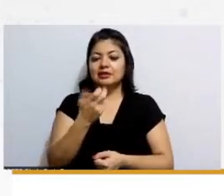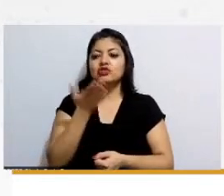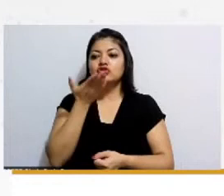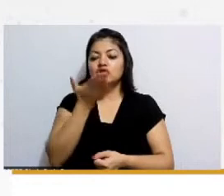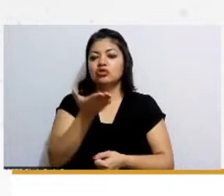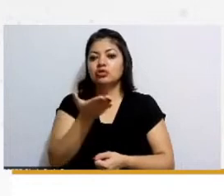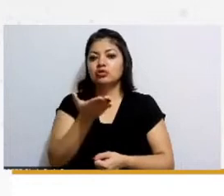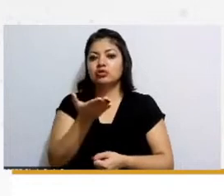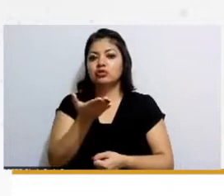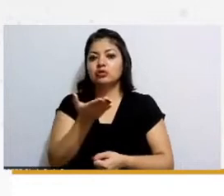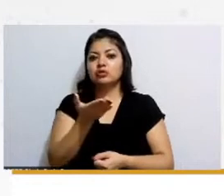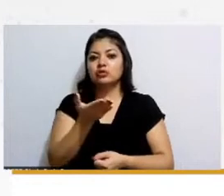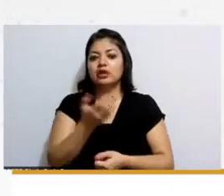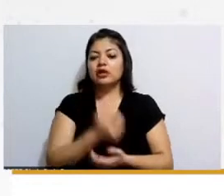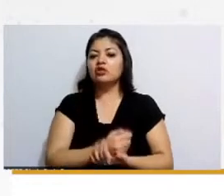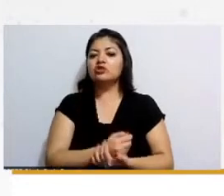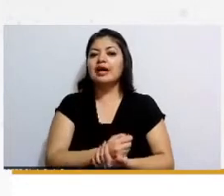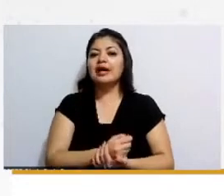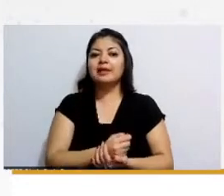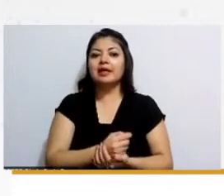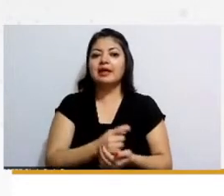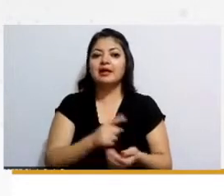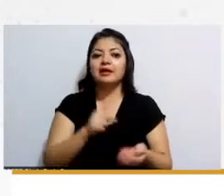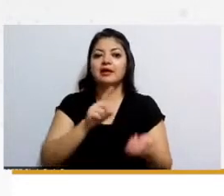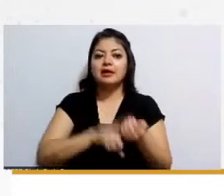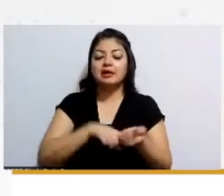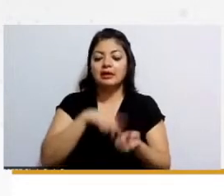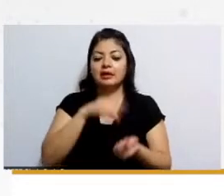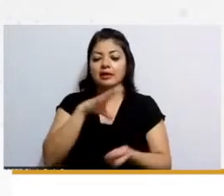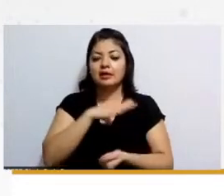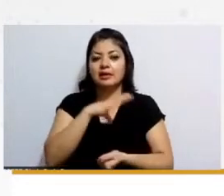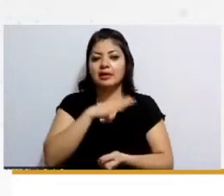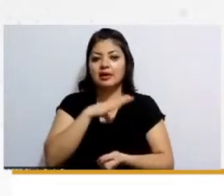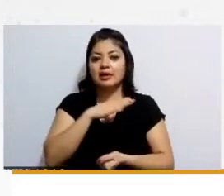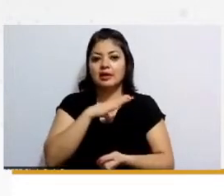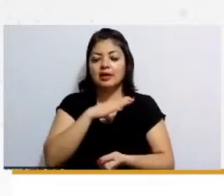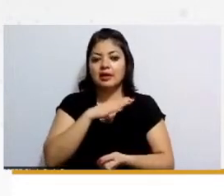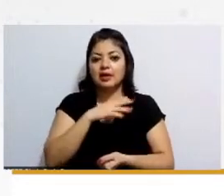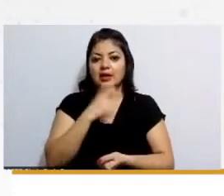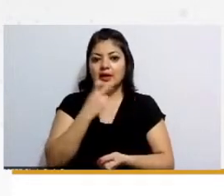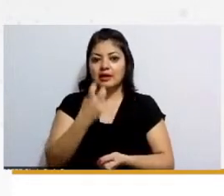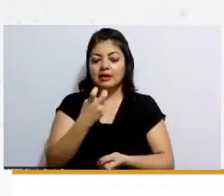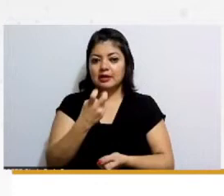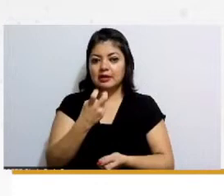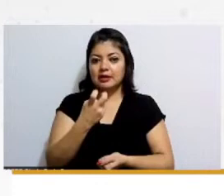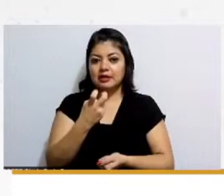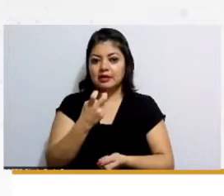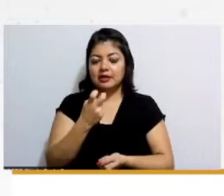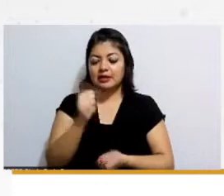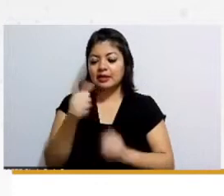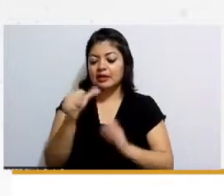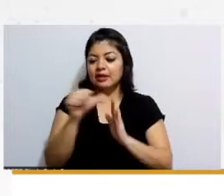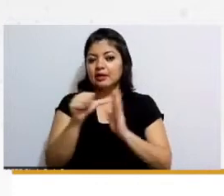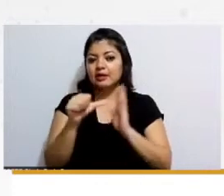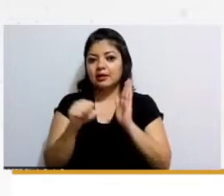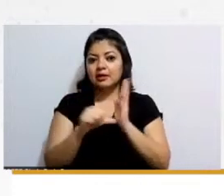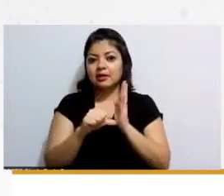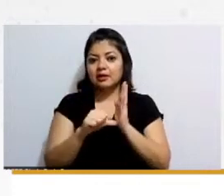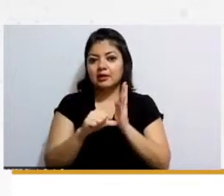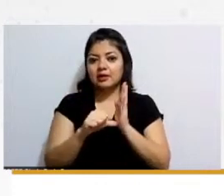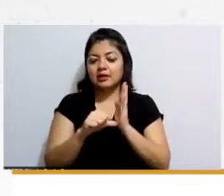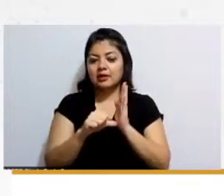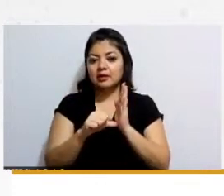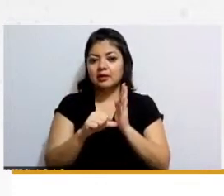requisitos diferenciados en el caso que decíamos anteriormente pues que en el artículo manifiesta que debe de